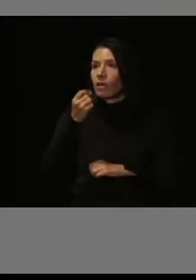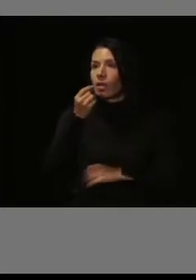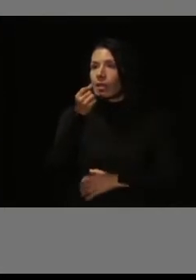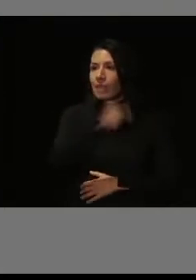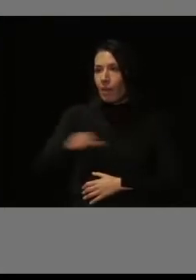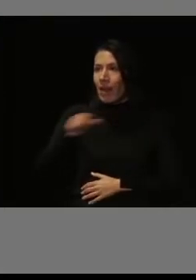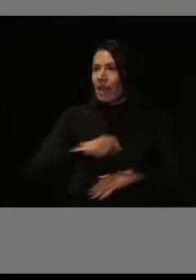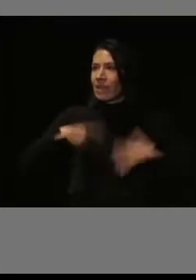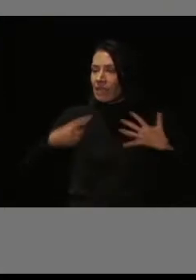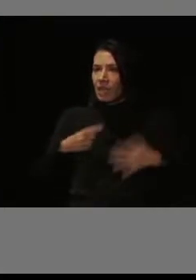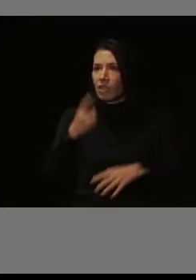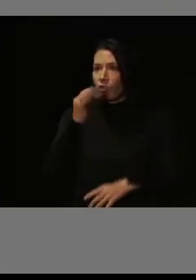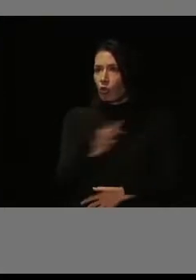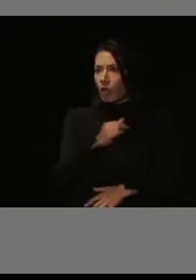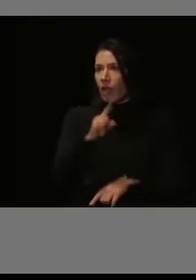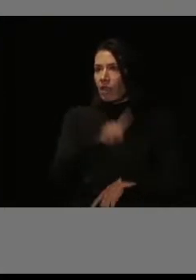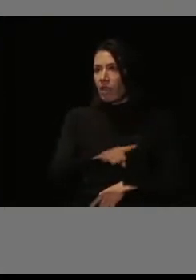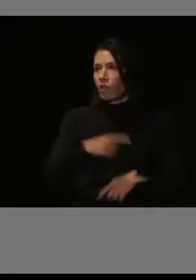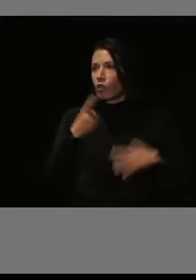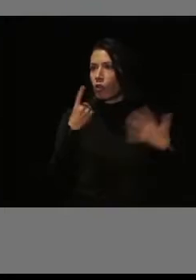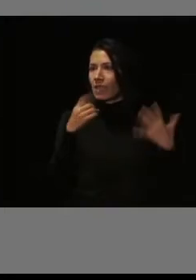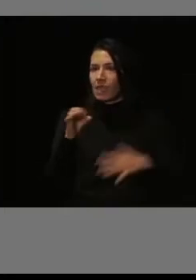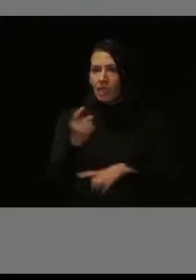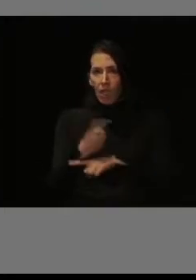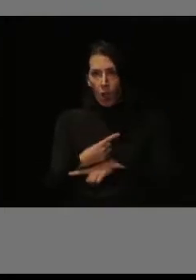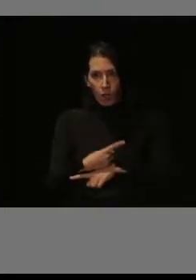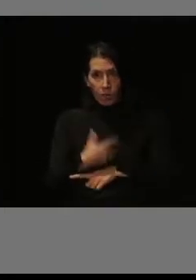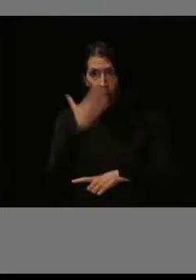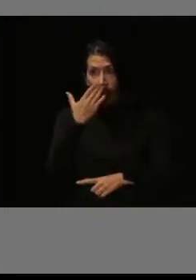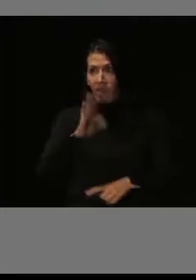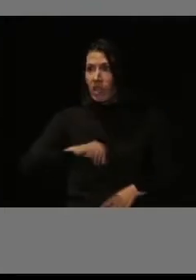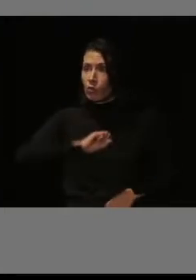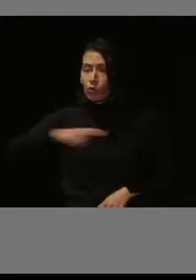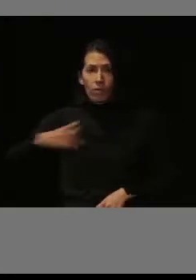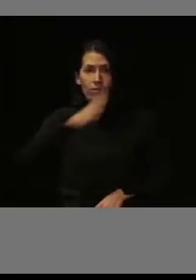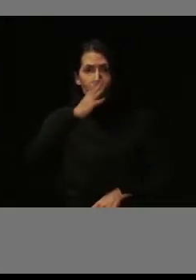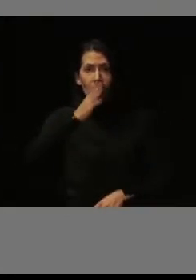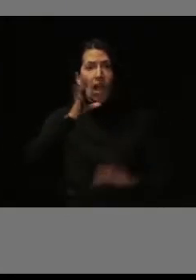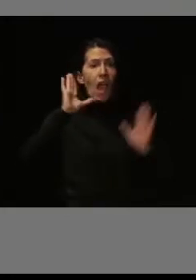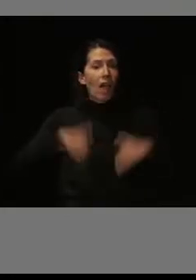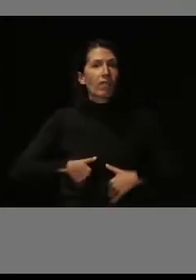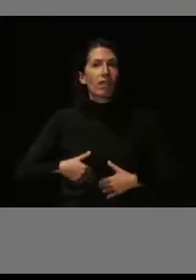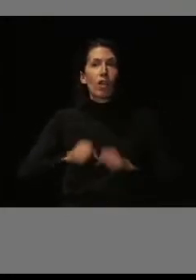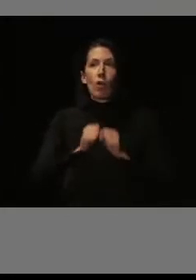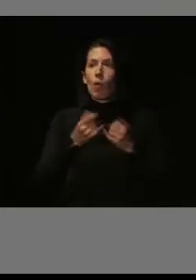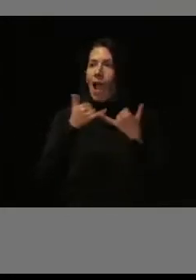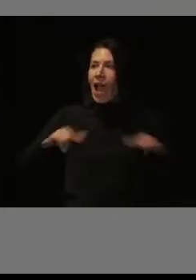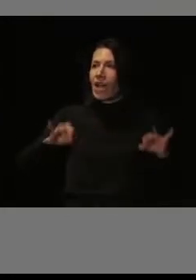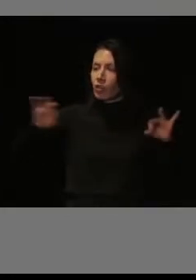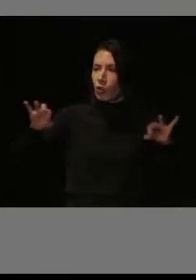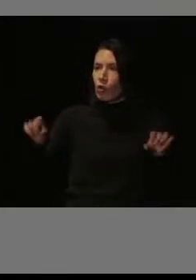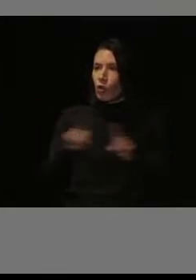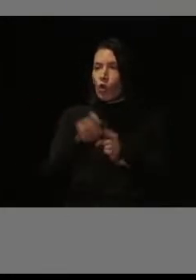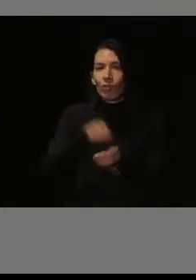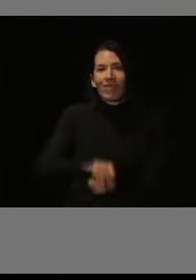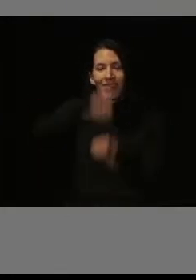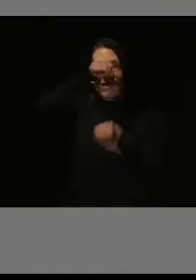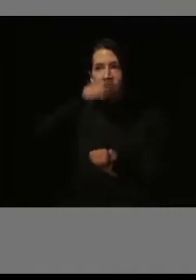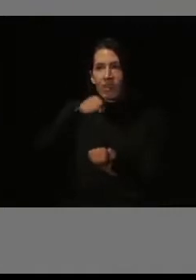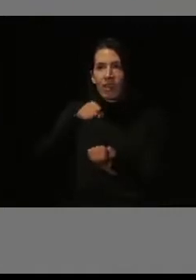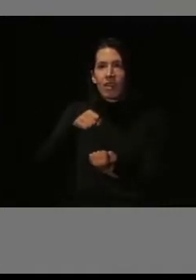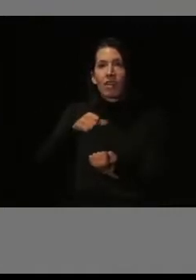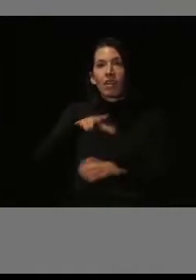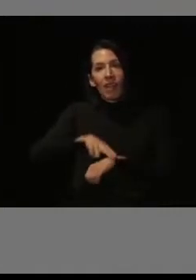horas, y el resultado, desde luego, fue extraordinario. Finalizó con una entrega de diplomas de parte de la delegada del Área